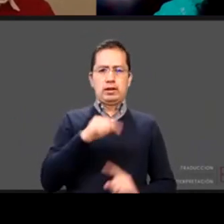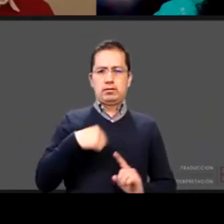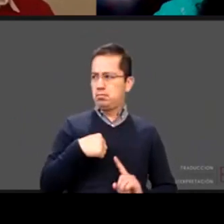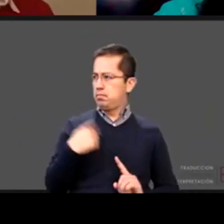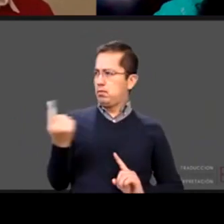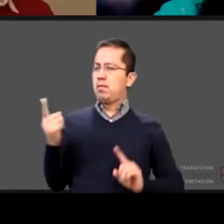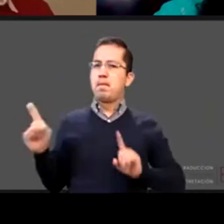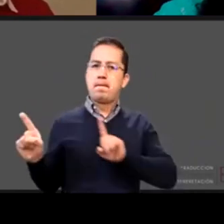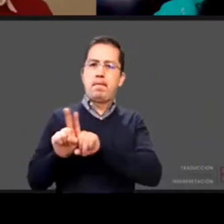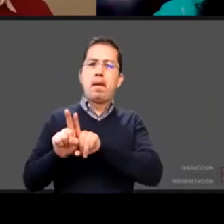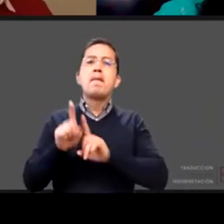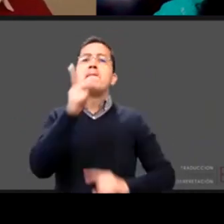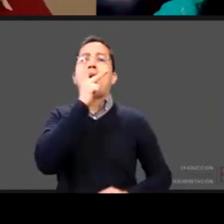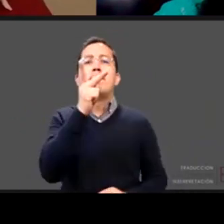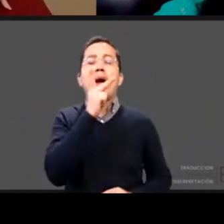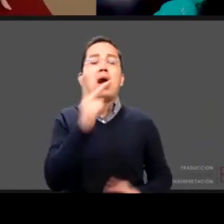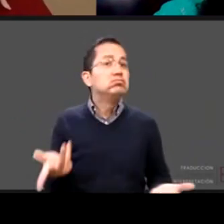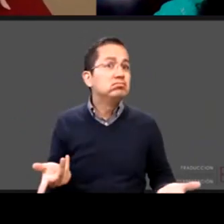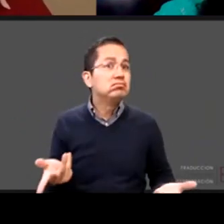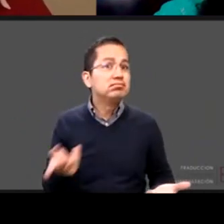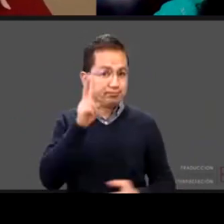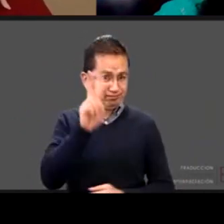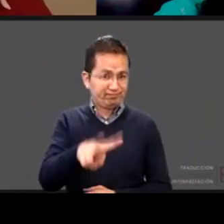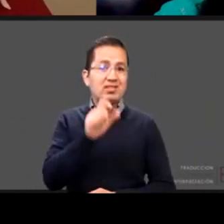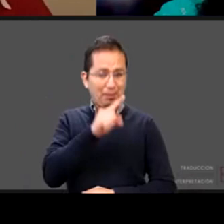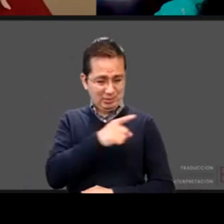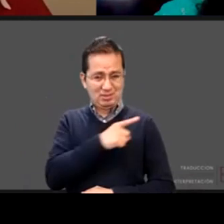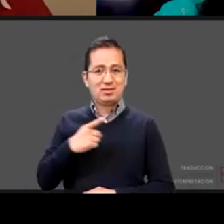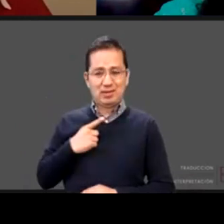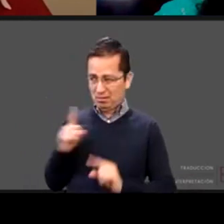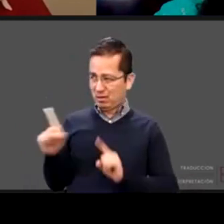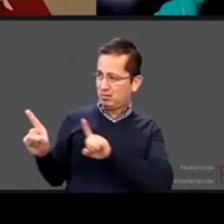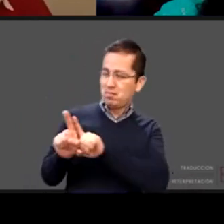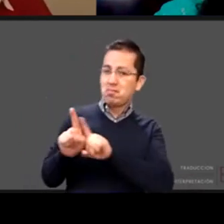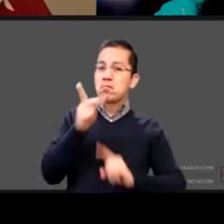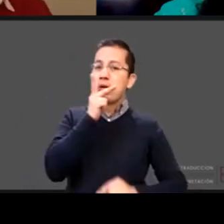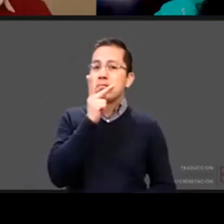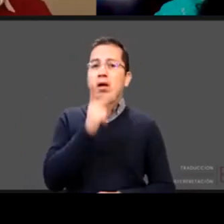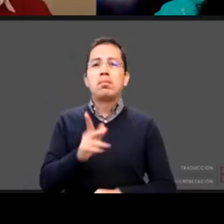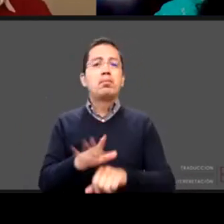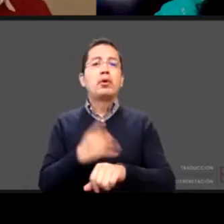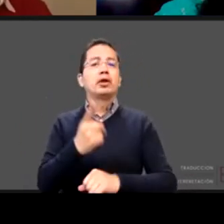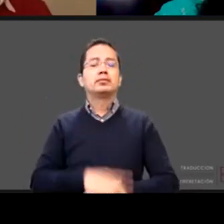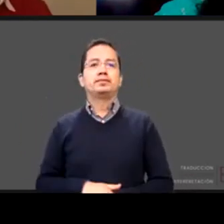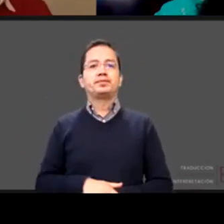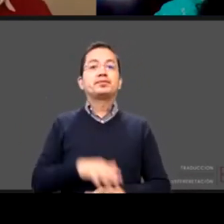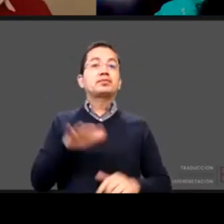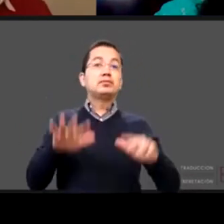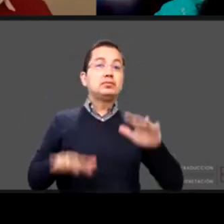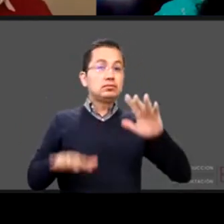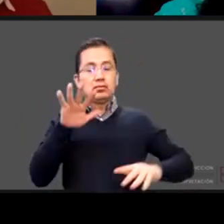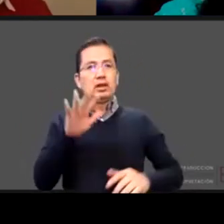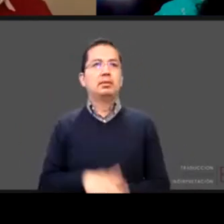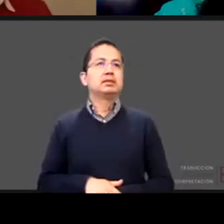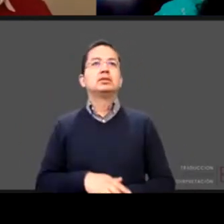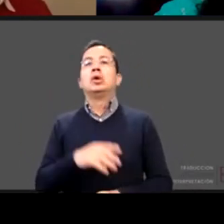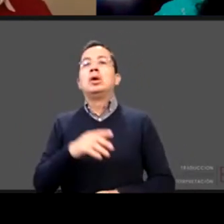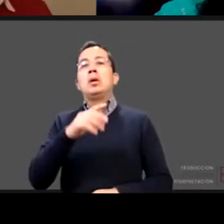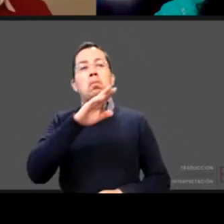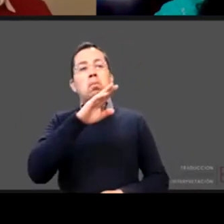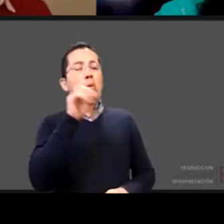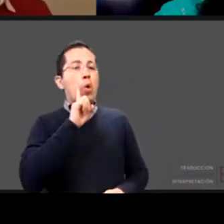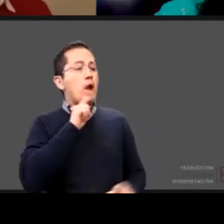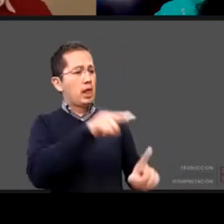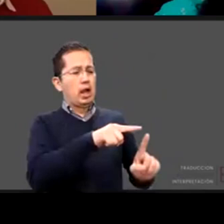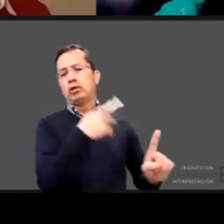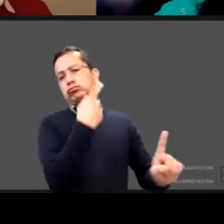brillantes mujeres pero algo que debería de también ir reflexionando es de repente la crianza se deja al cuidado de las mujeres y se